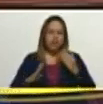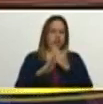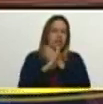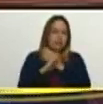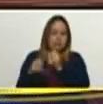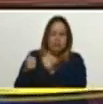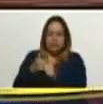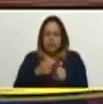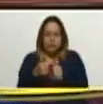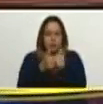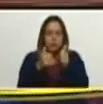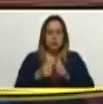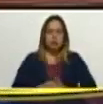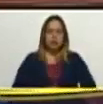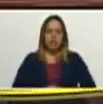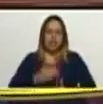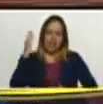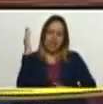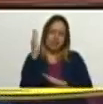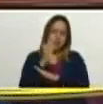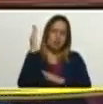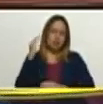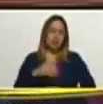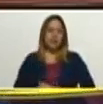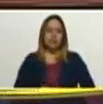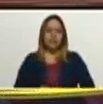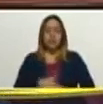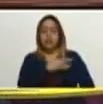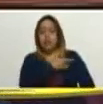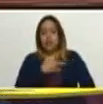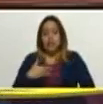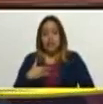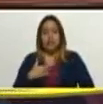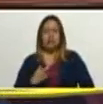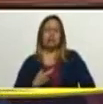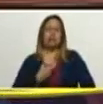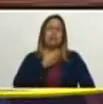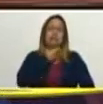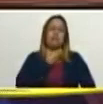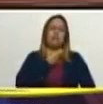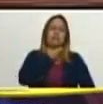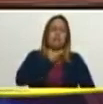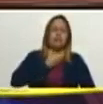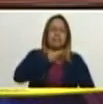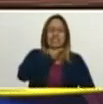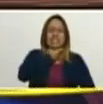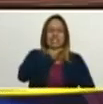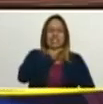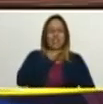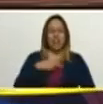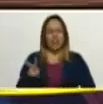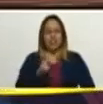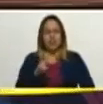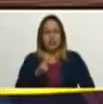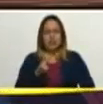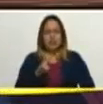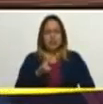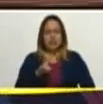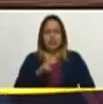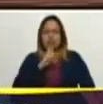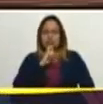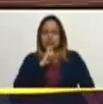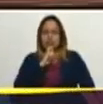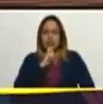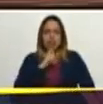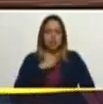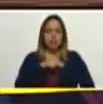persecuciones, sanciones, que pretenden, mira, asfixiar, asfixiar, asfixiar a Venezuela. Pero nosotros, mira, no le